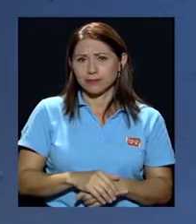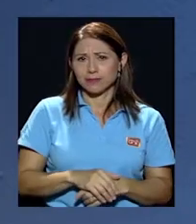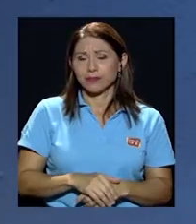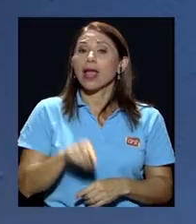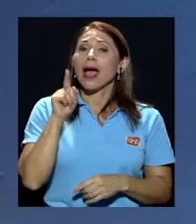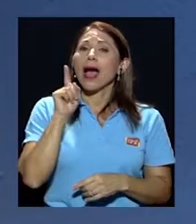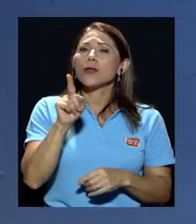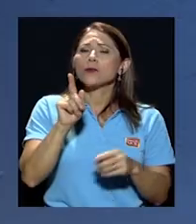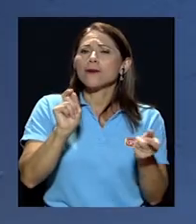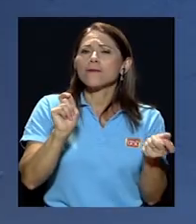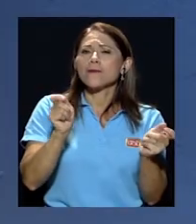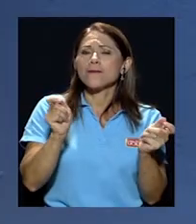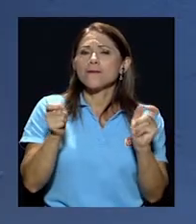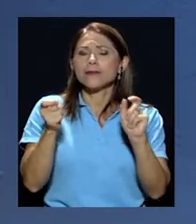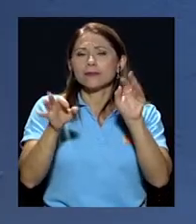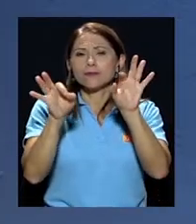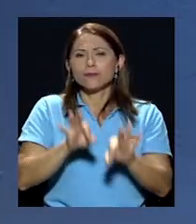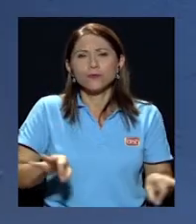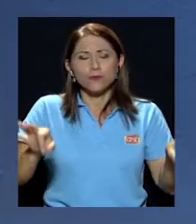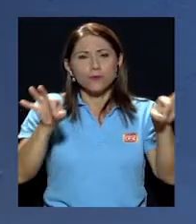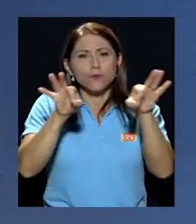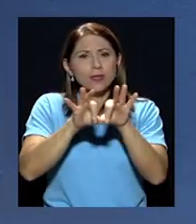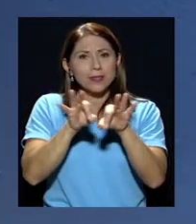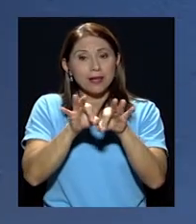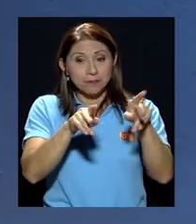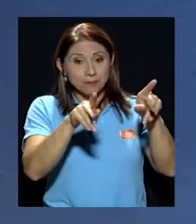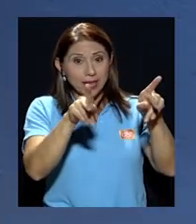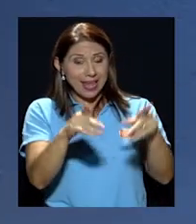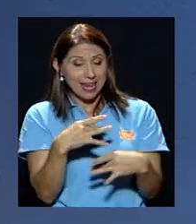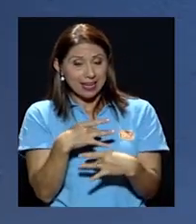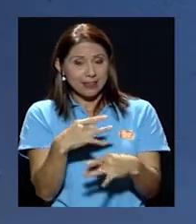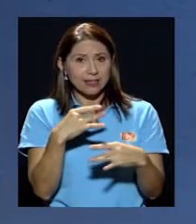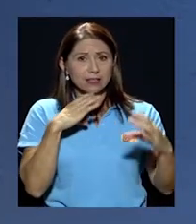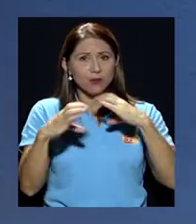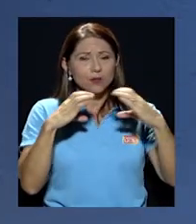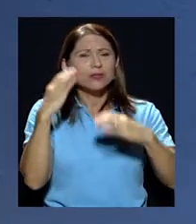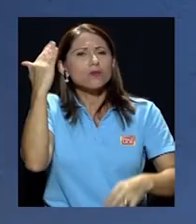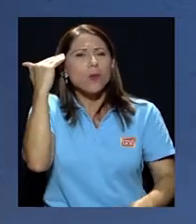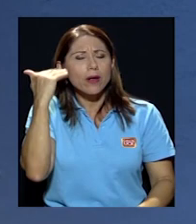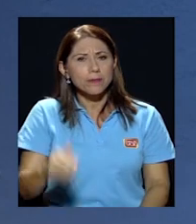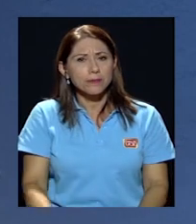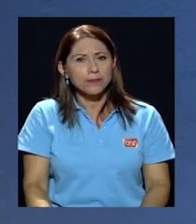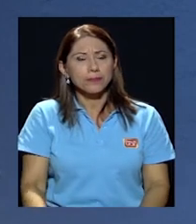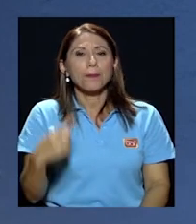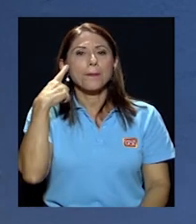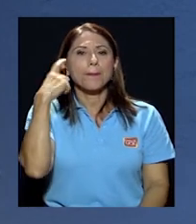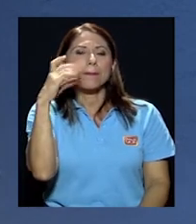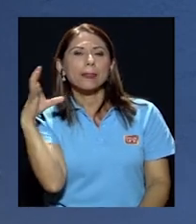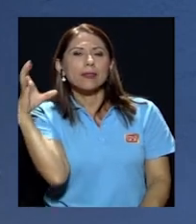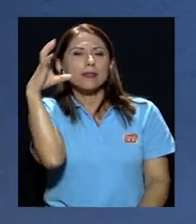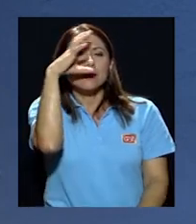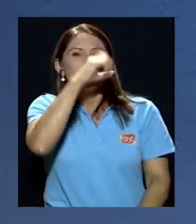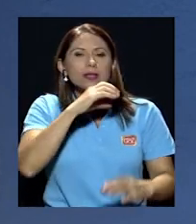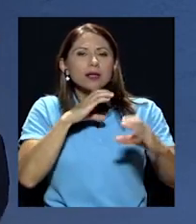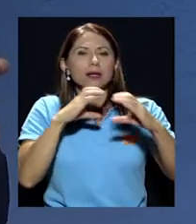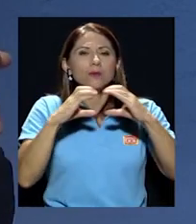una variación fundamental en el interés de la comunicación ¿Por qué? Porque se dan cuenta que la comunicación